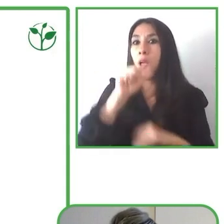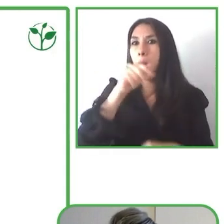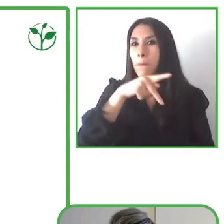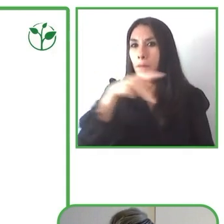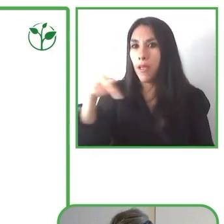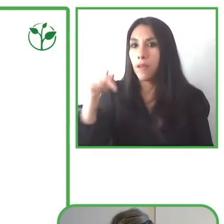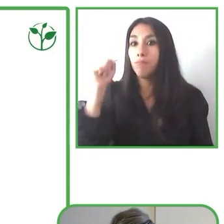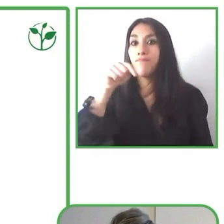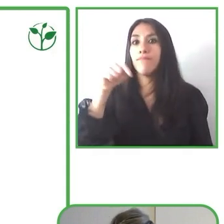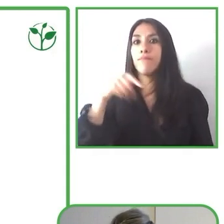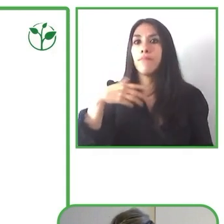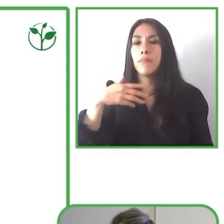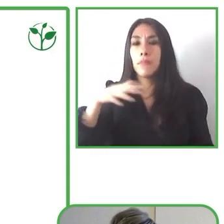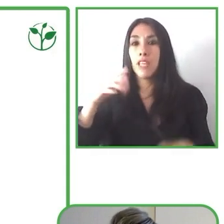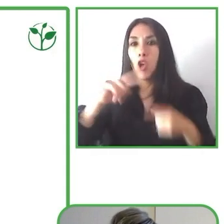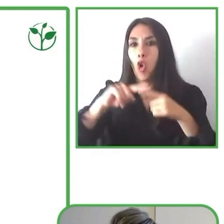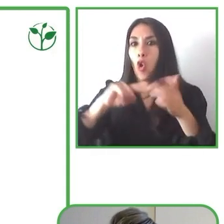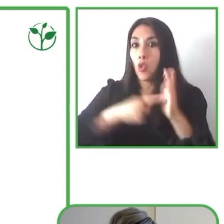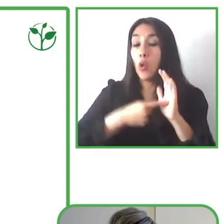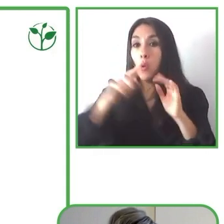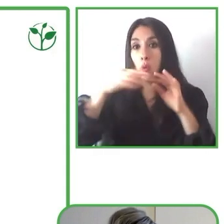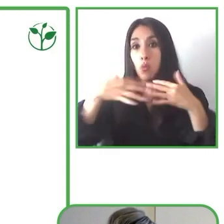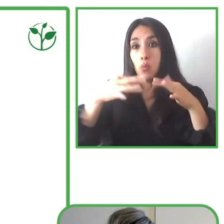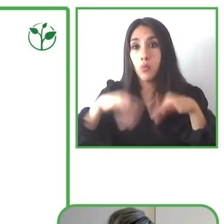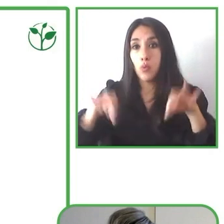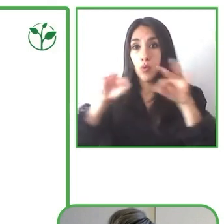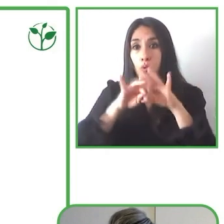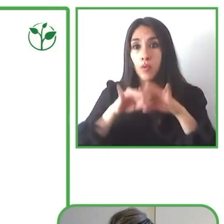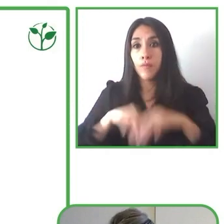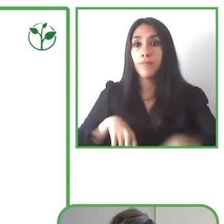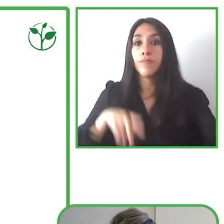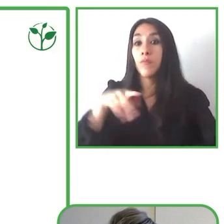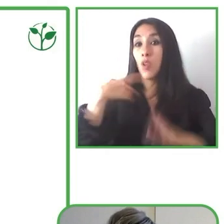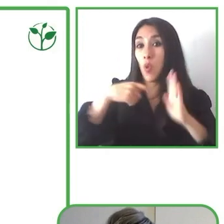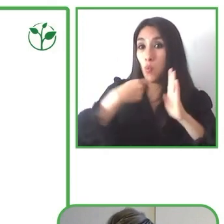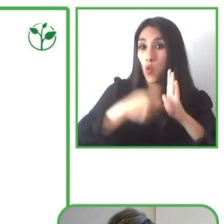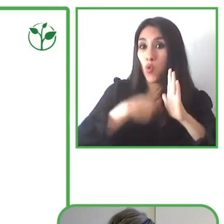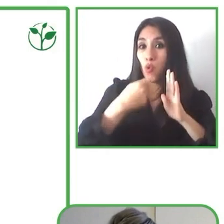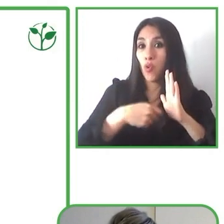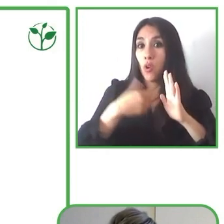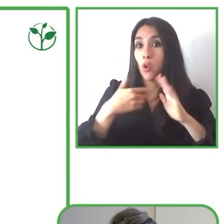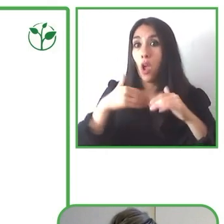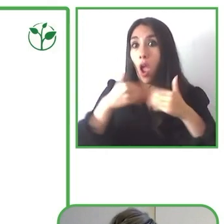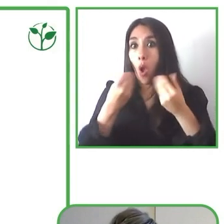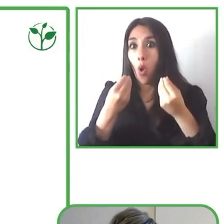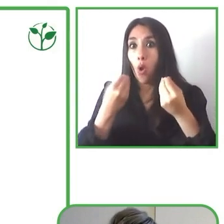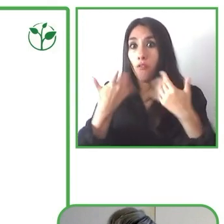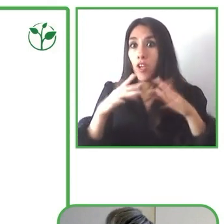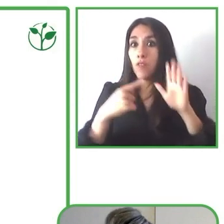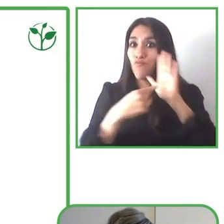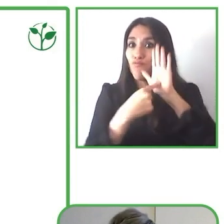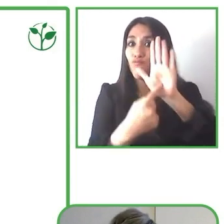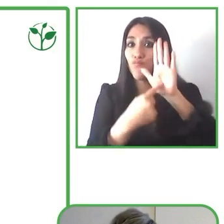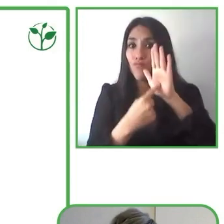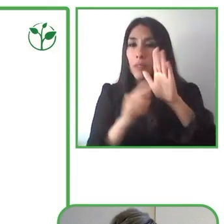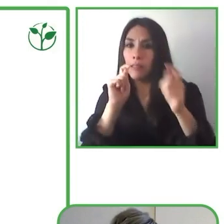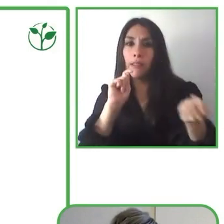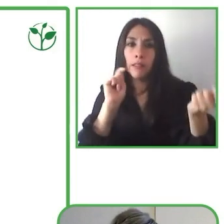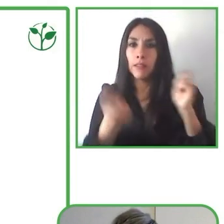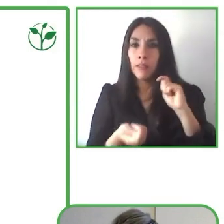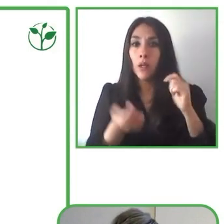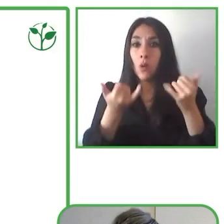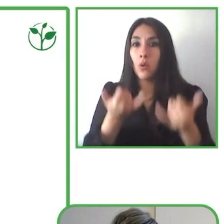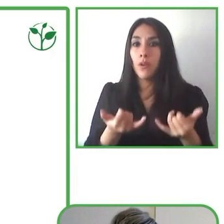premiada con el Zero Project y con el Impact Transfer ahora adaptada a Benká.